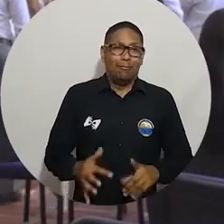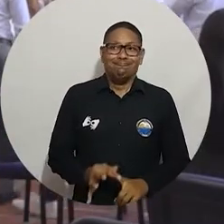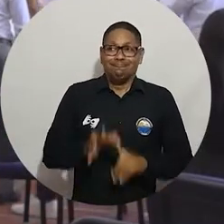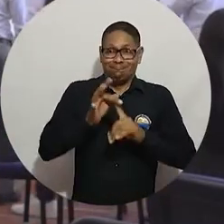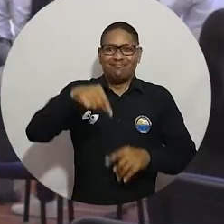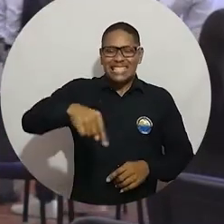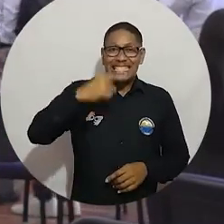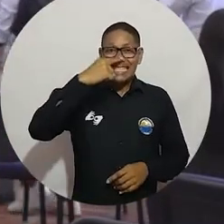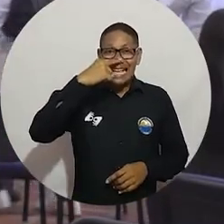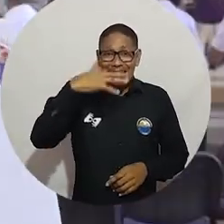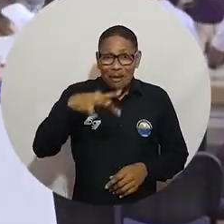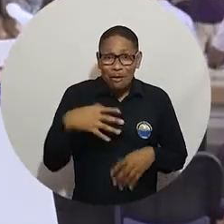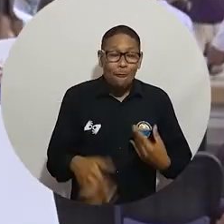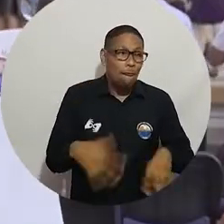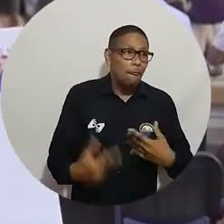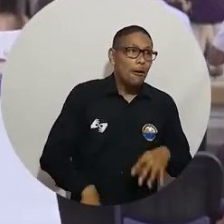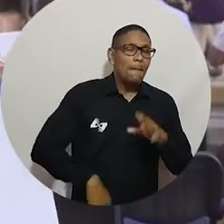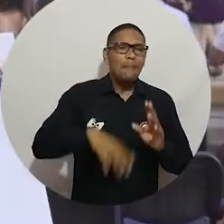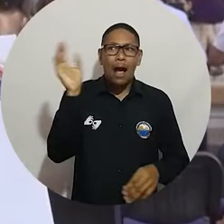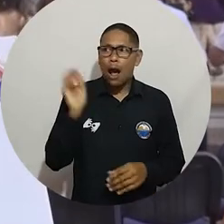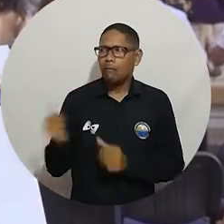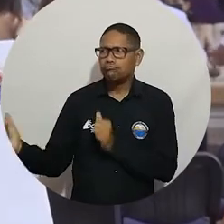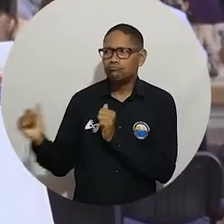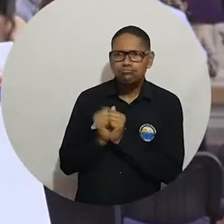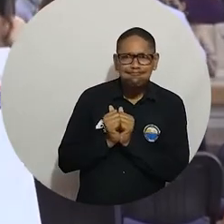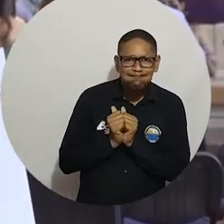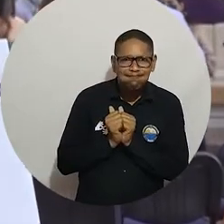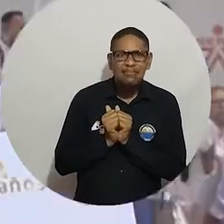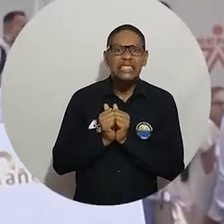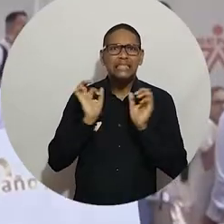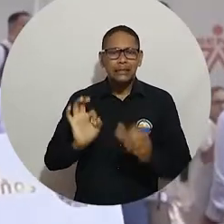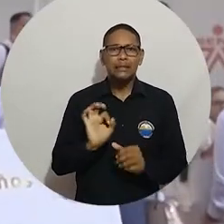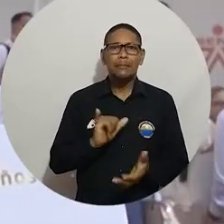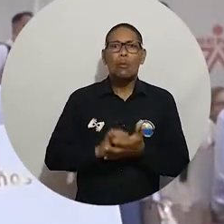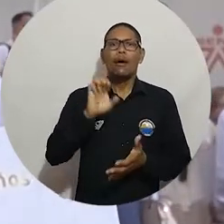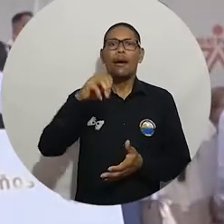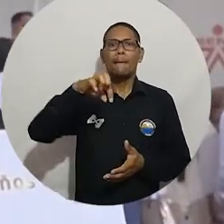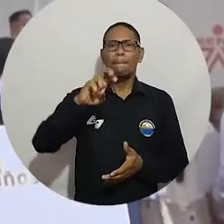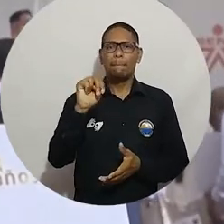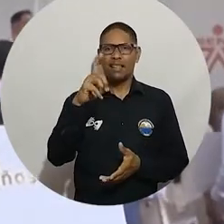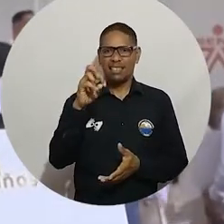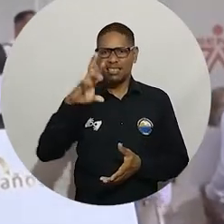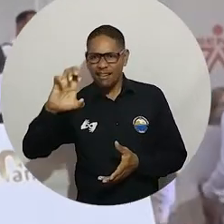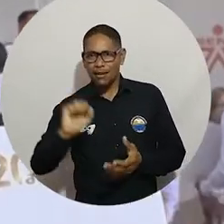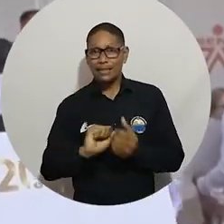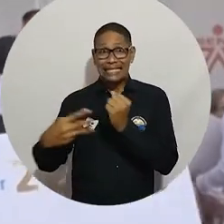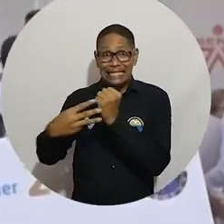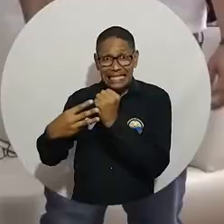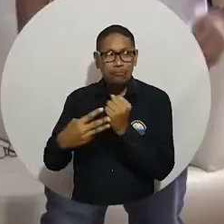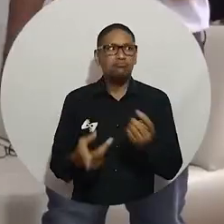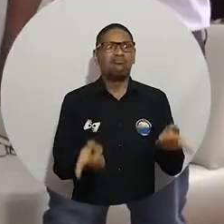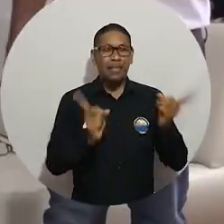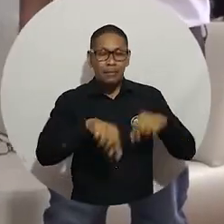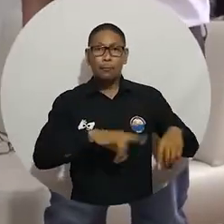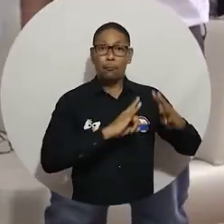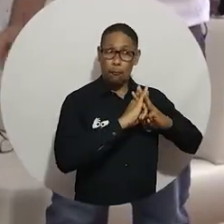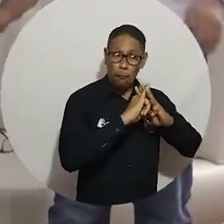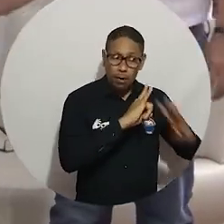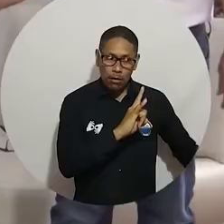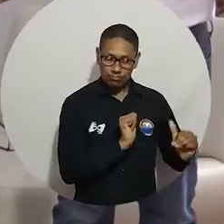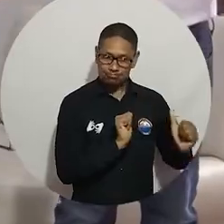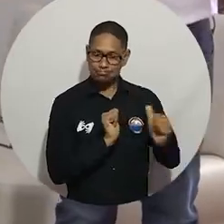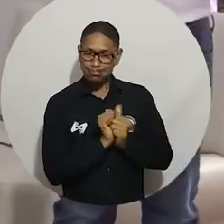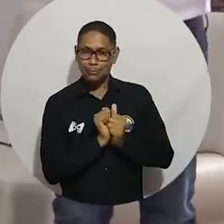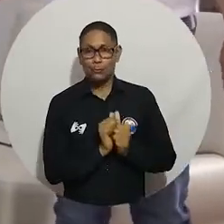emprendimiento acá en la ciudad, sobre todo el acompañamiento técnico que he recibido desde el Fondo Emprender, del SENA y también del Centro de Innovación y